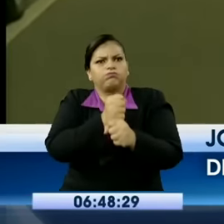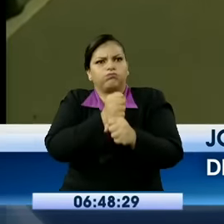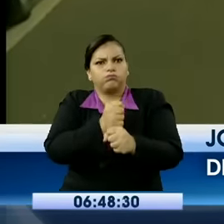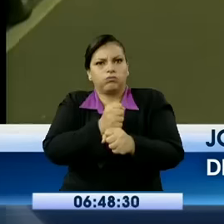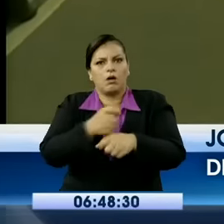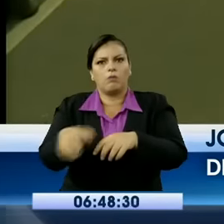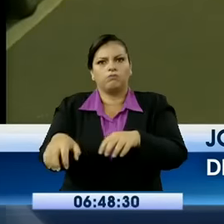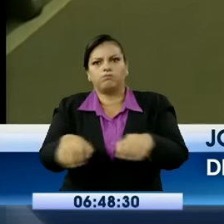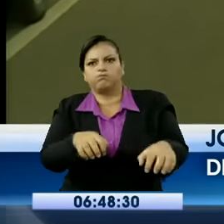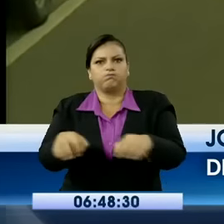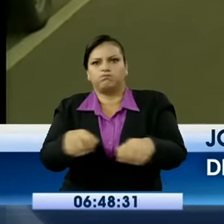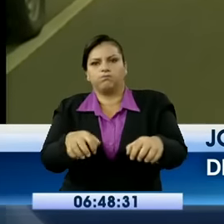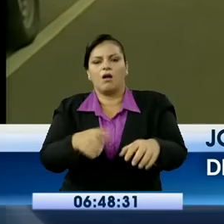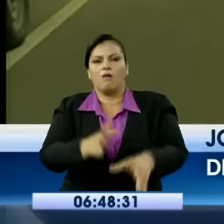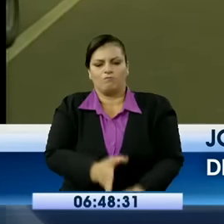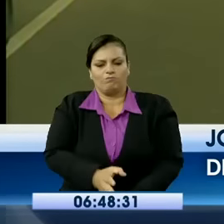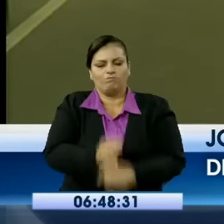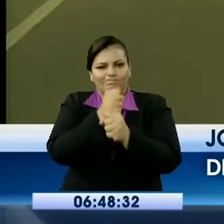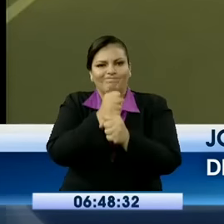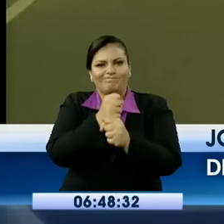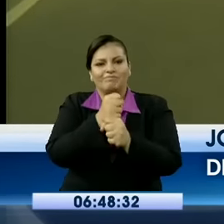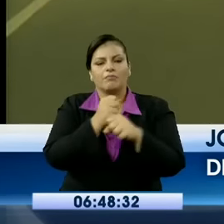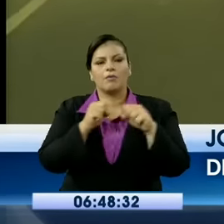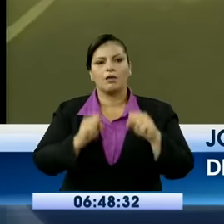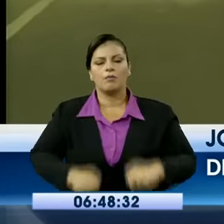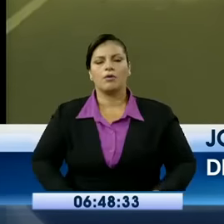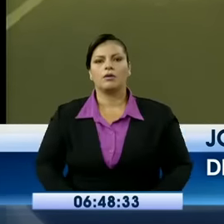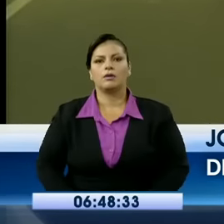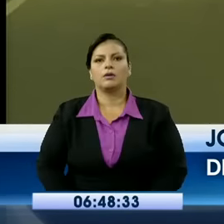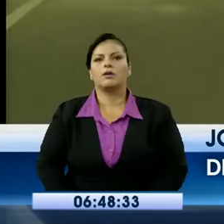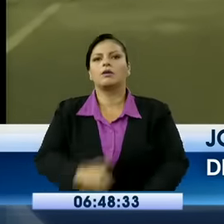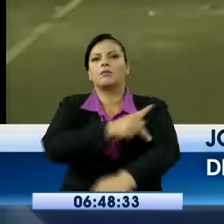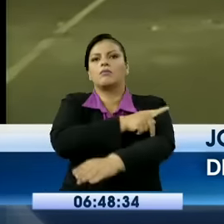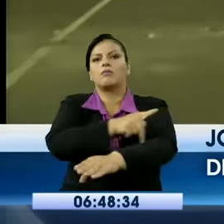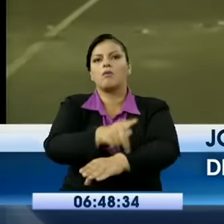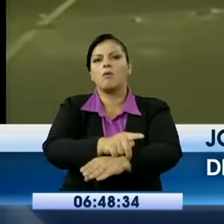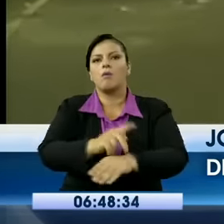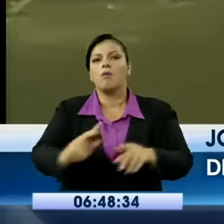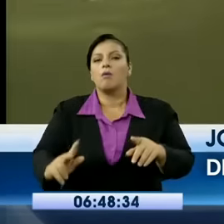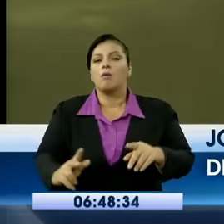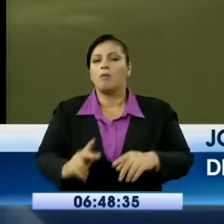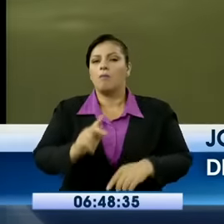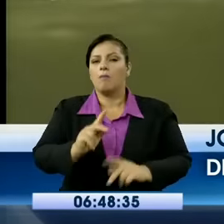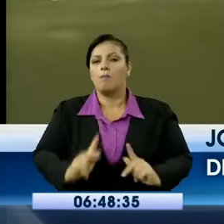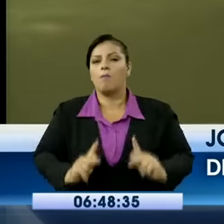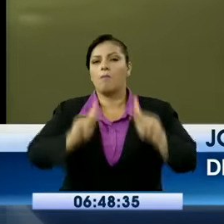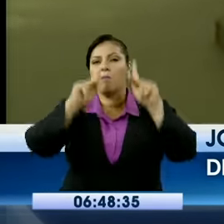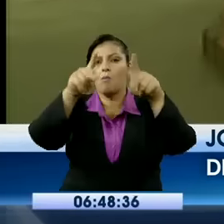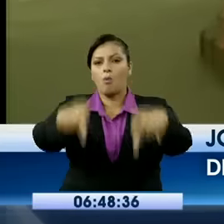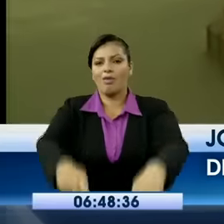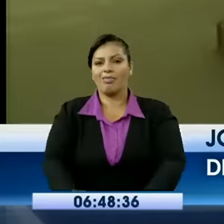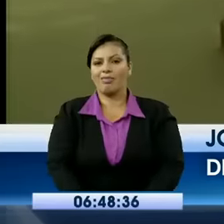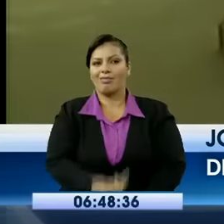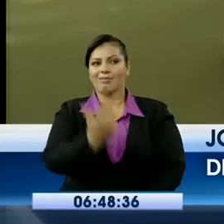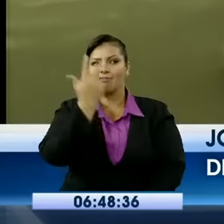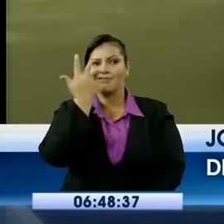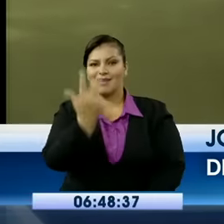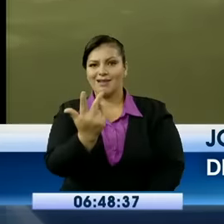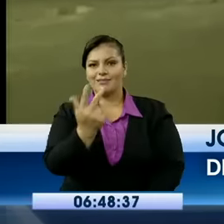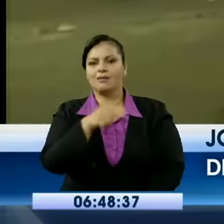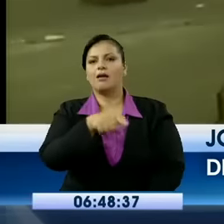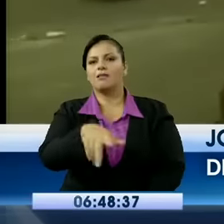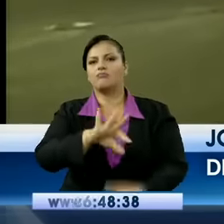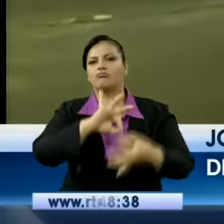tres puentes que están situados en este sector de la vía perimetral. Este es el motivo por el cual se ha venido